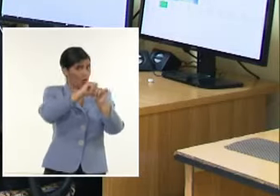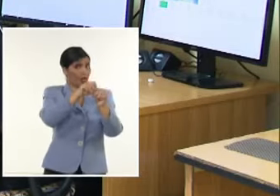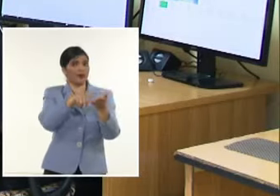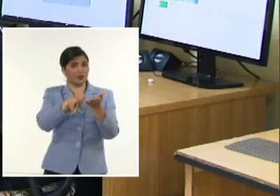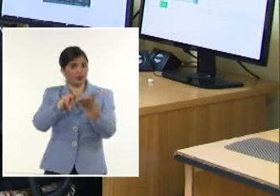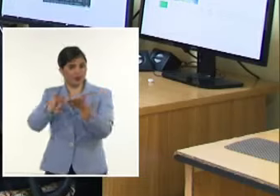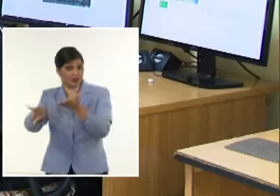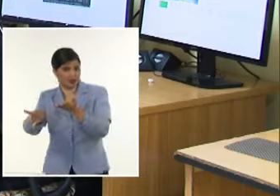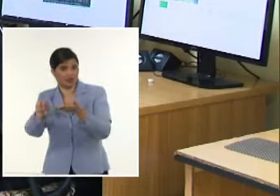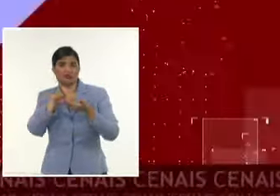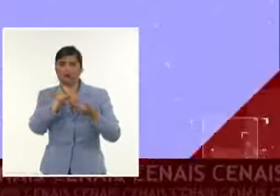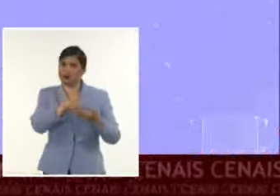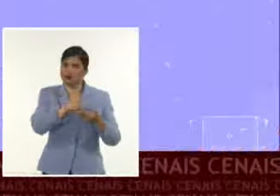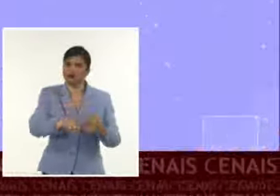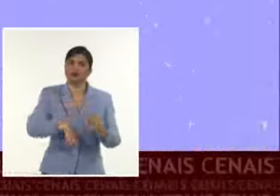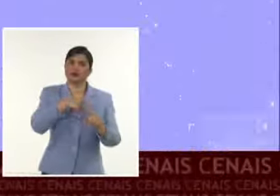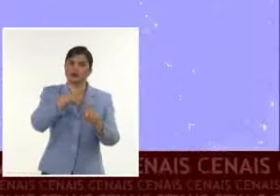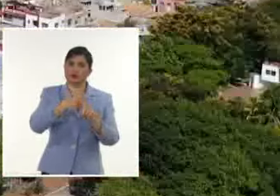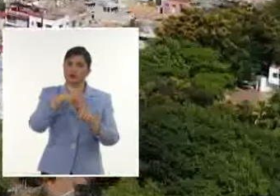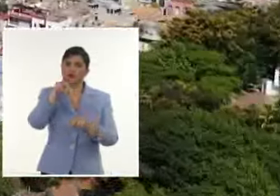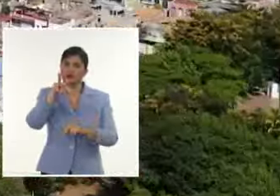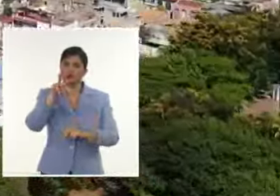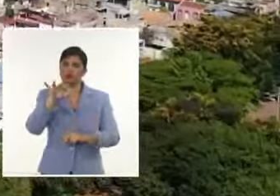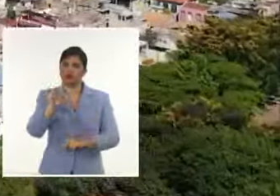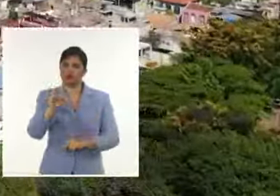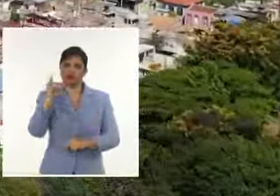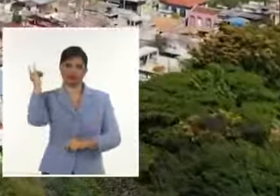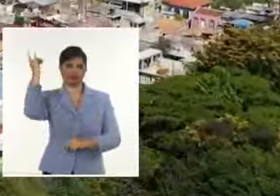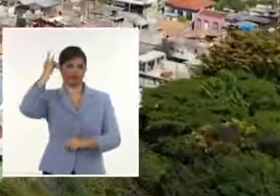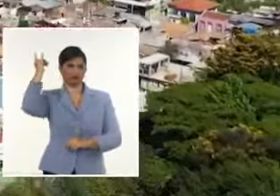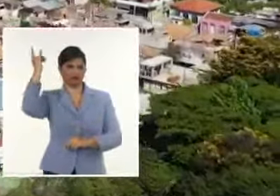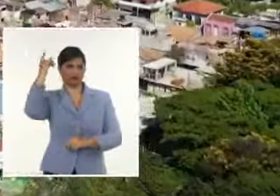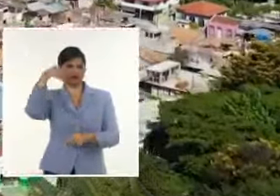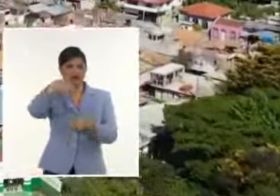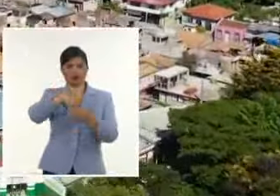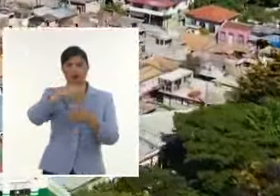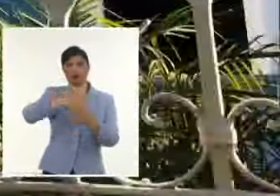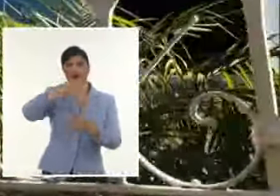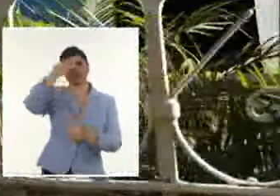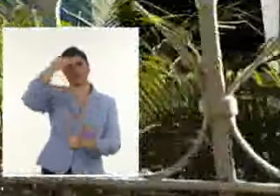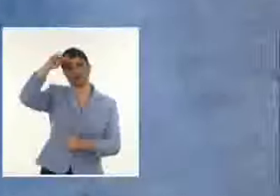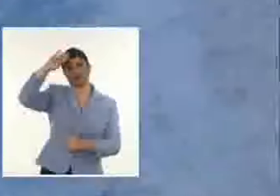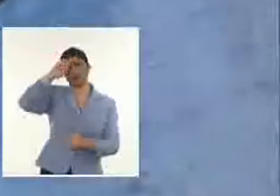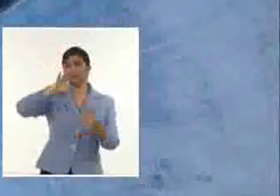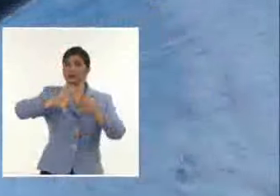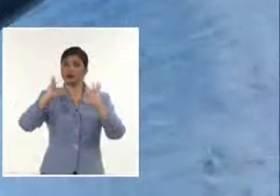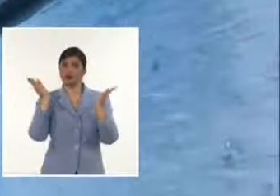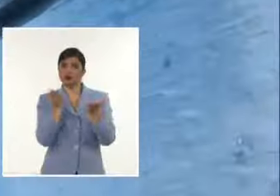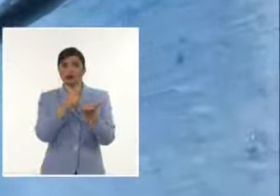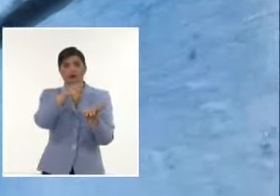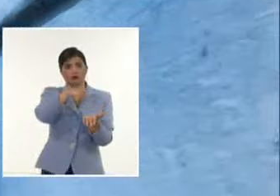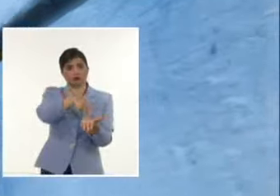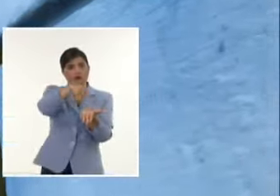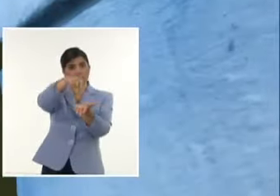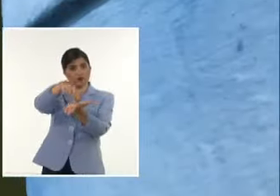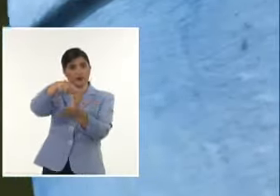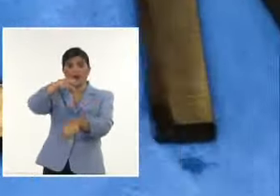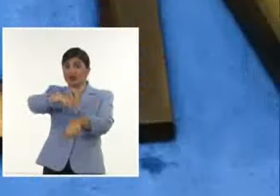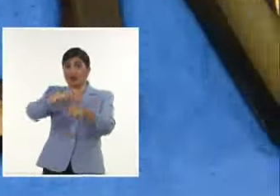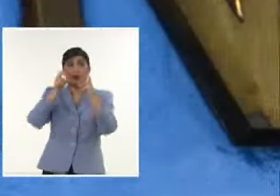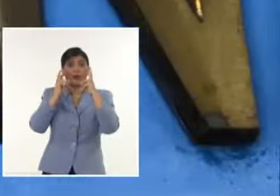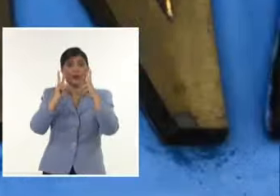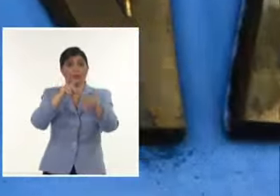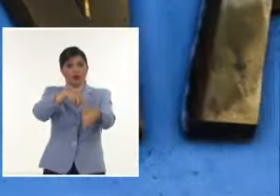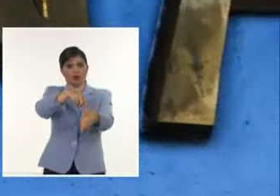Más 27 acelerógrafos que están aquí En la ciudad de Santiago de Cuba Todas esas estaciones transmiten en tiempo real Aquí,